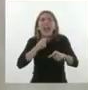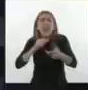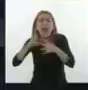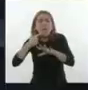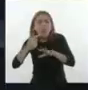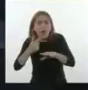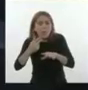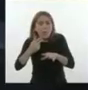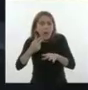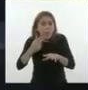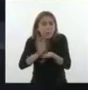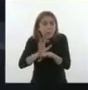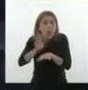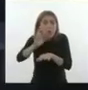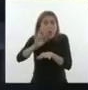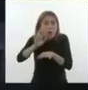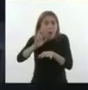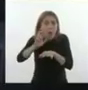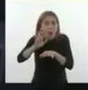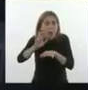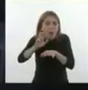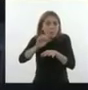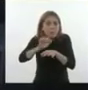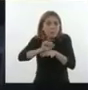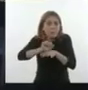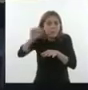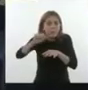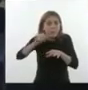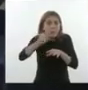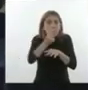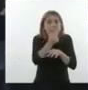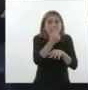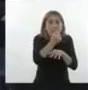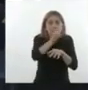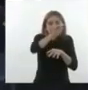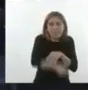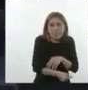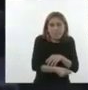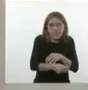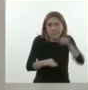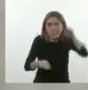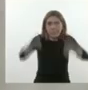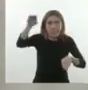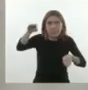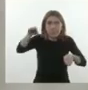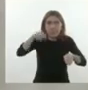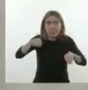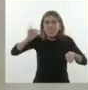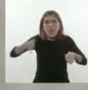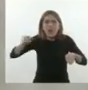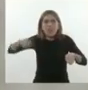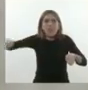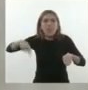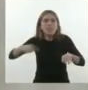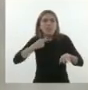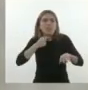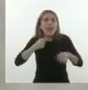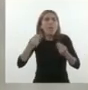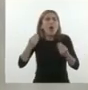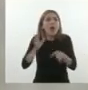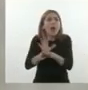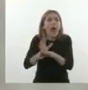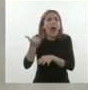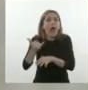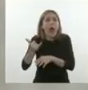inmensa de la moneda. Querían devaluar a toda costa, porque devaluar era enriquecerse